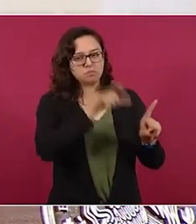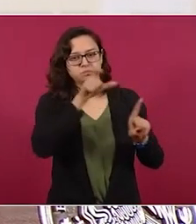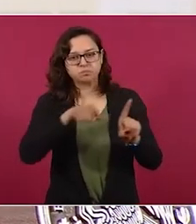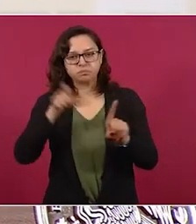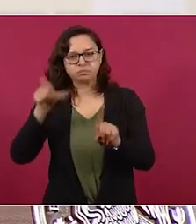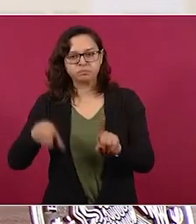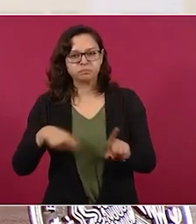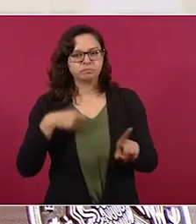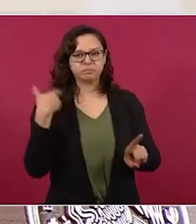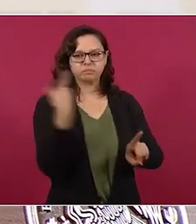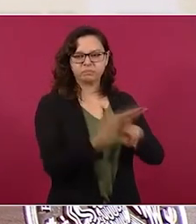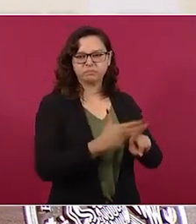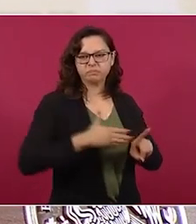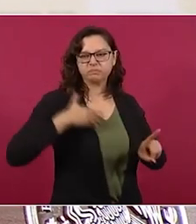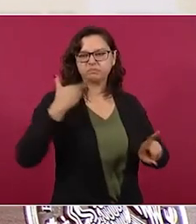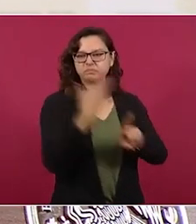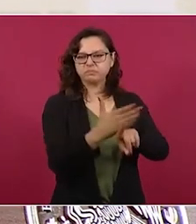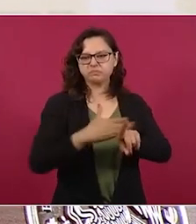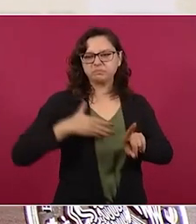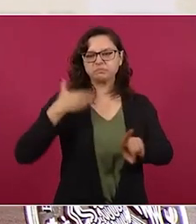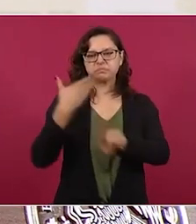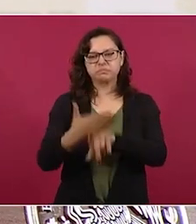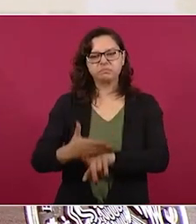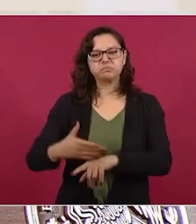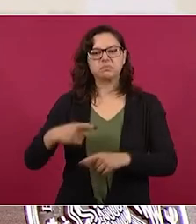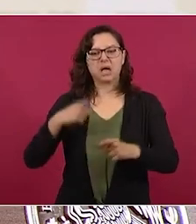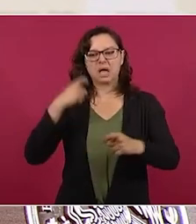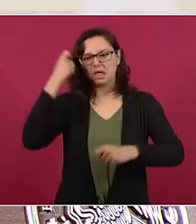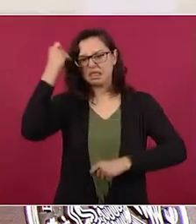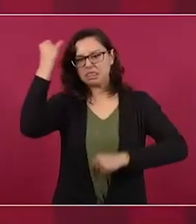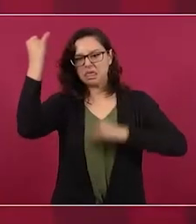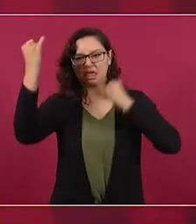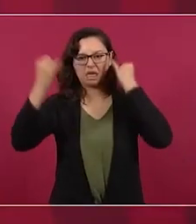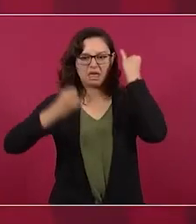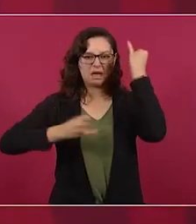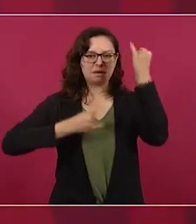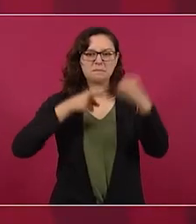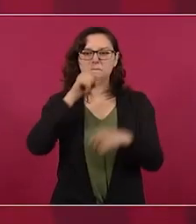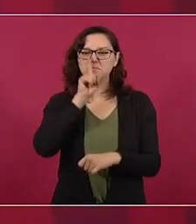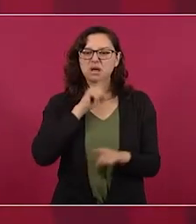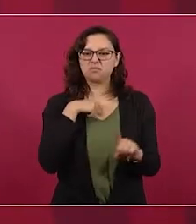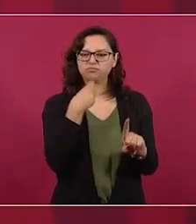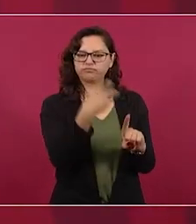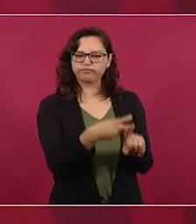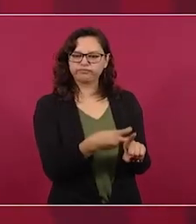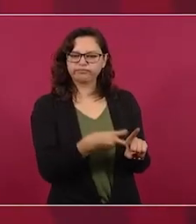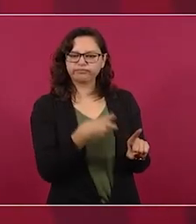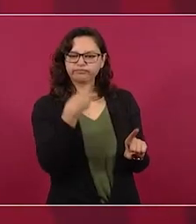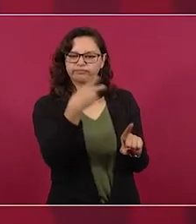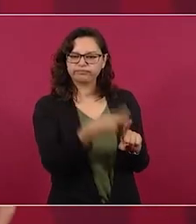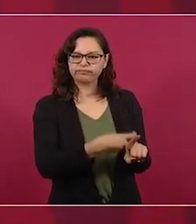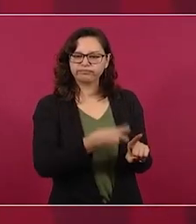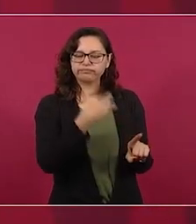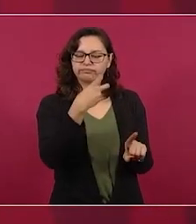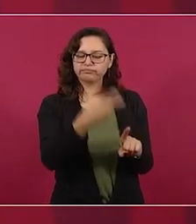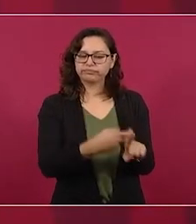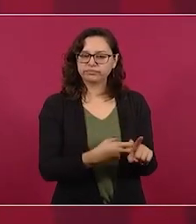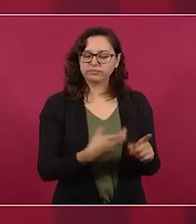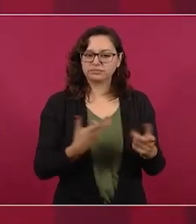hechos,